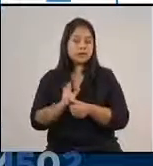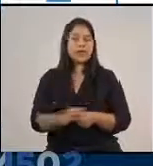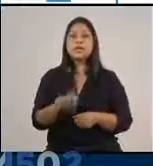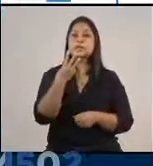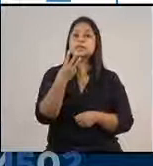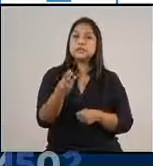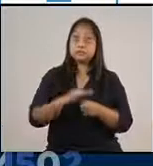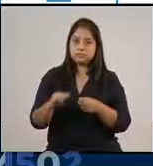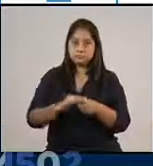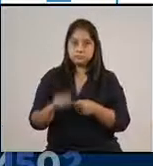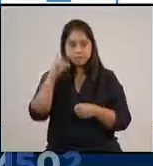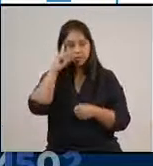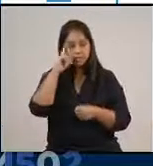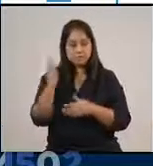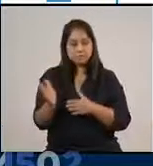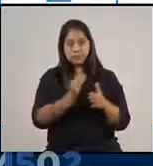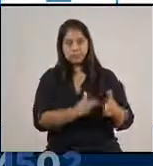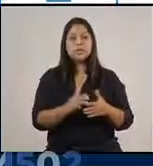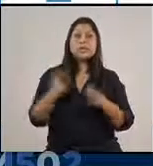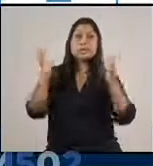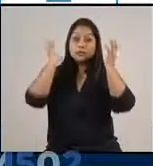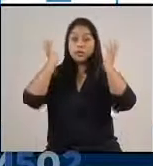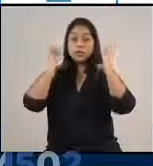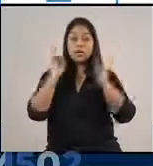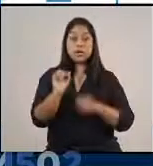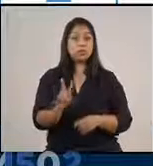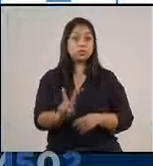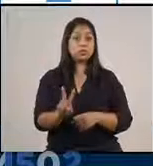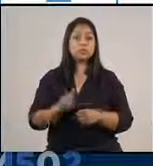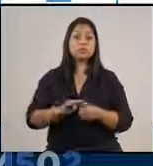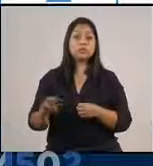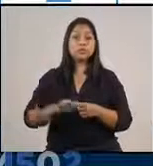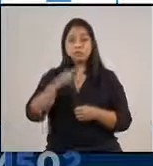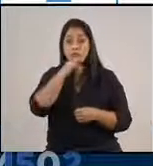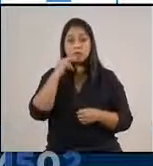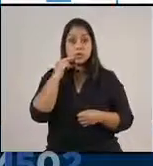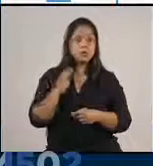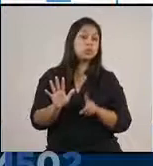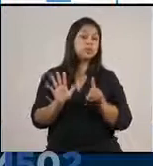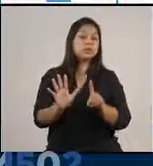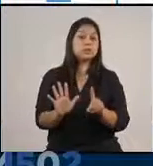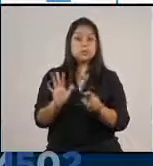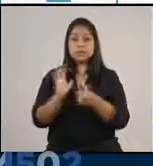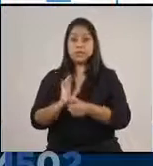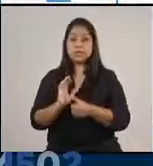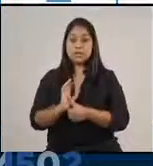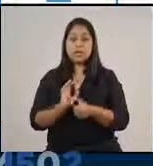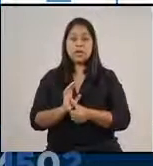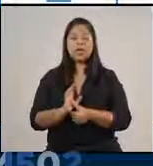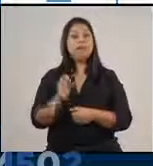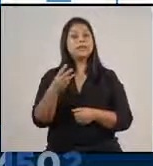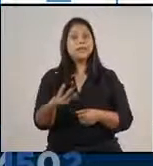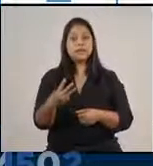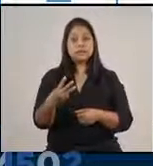en alerta amarilla. En el caso de Chiquimula, 2 municipios en alerta roja, 6 en alerta anaranjada y 3